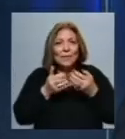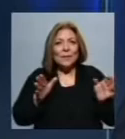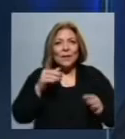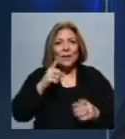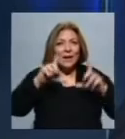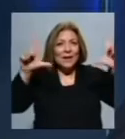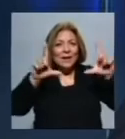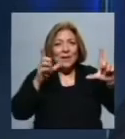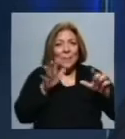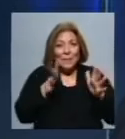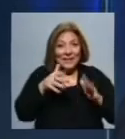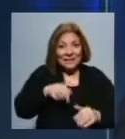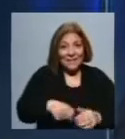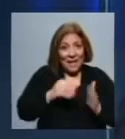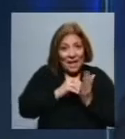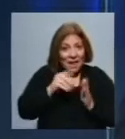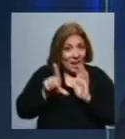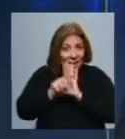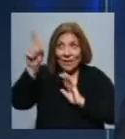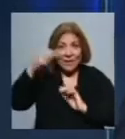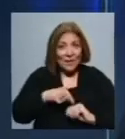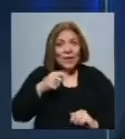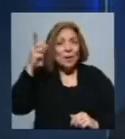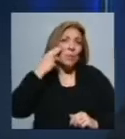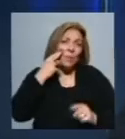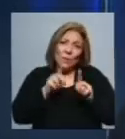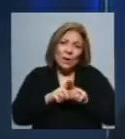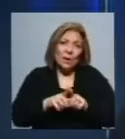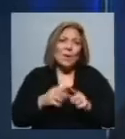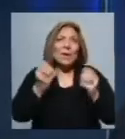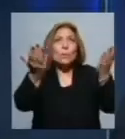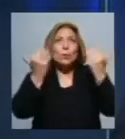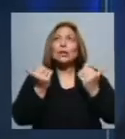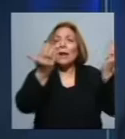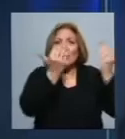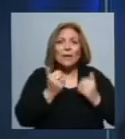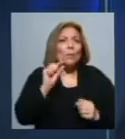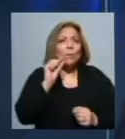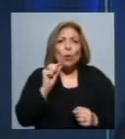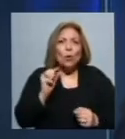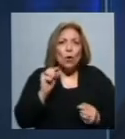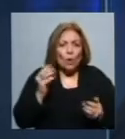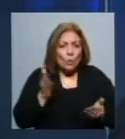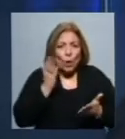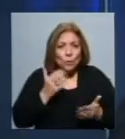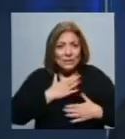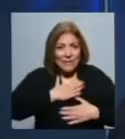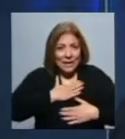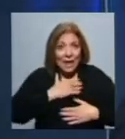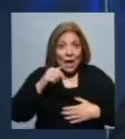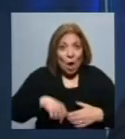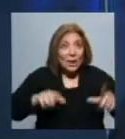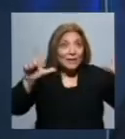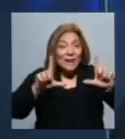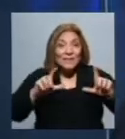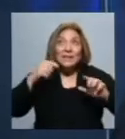una cuota de pantalla similar a esta, España tenía el mismo problema que Uruguay. Importaba muchos contenidos y tenía poca producción. Y hoy, la industria audiovisual